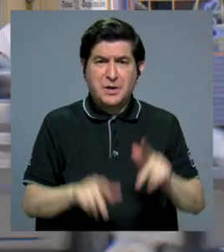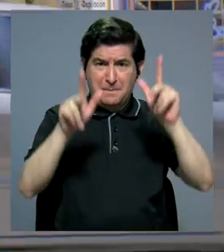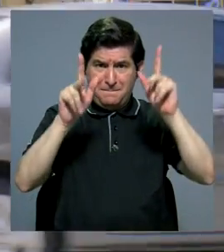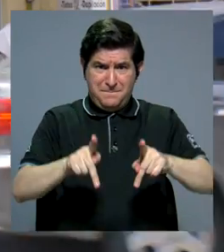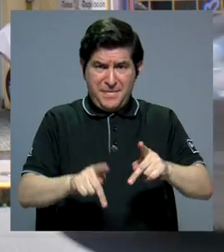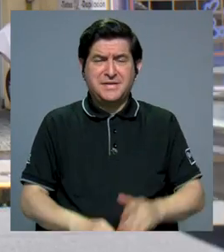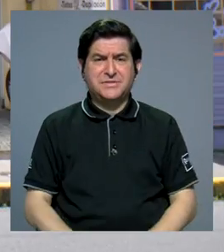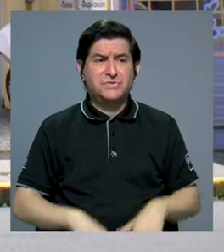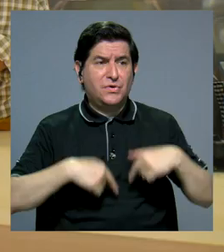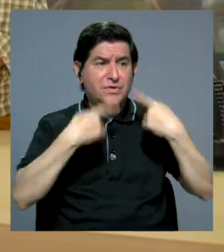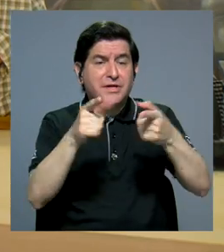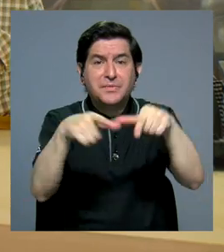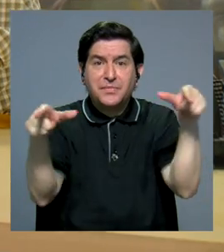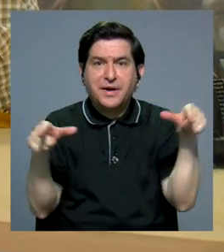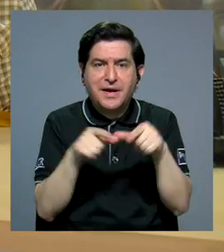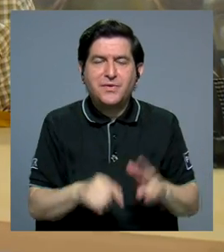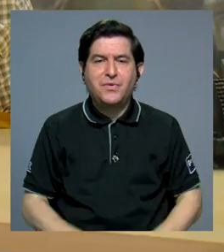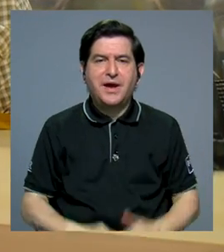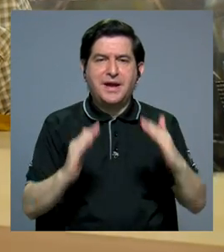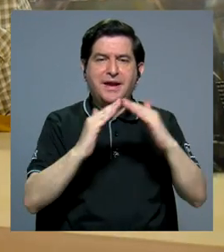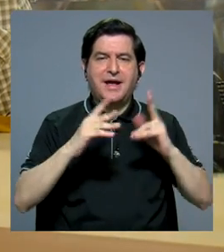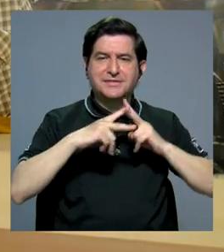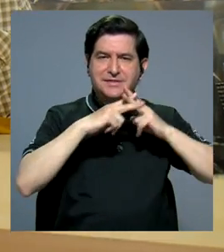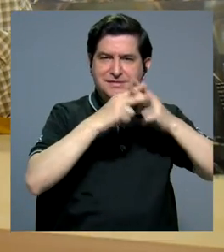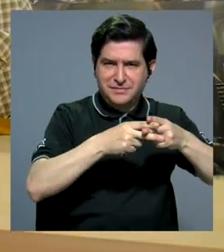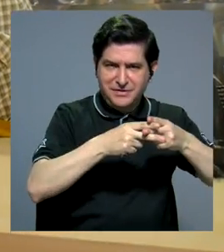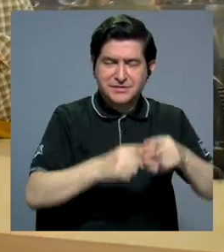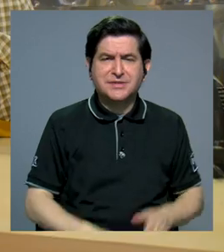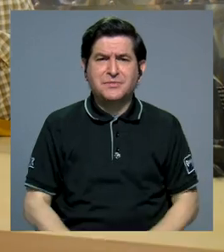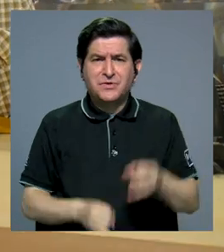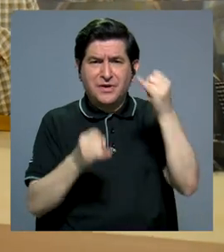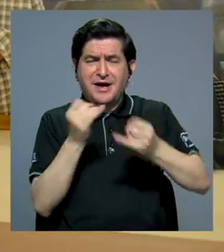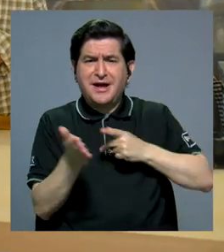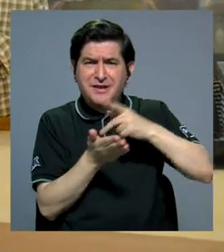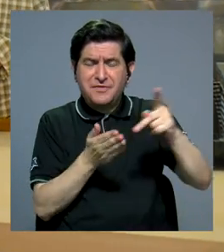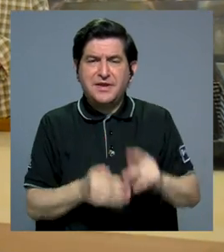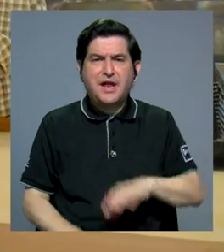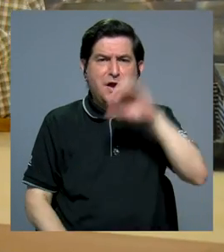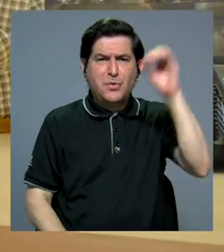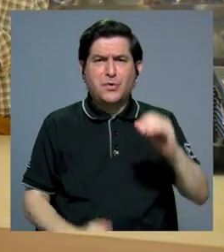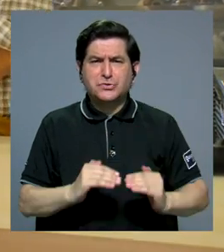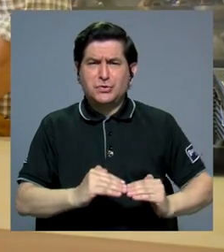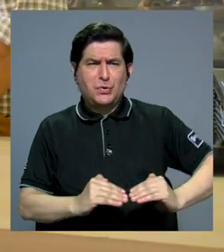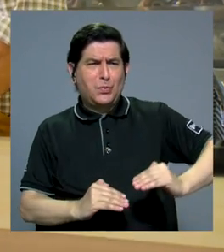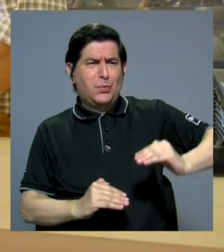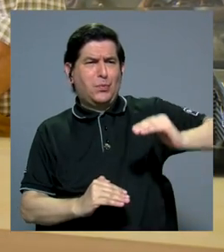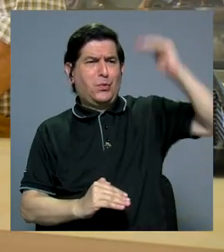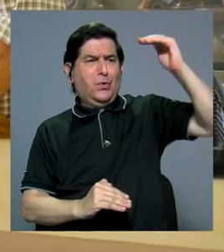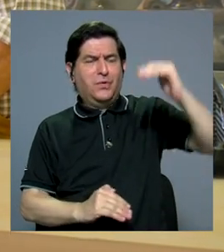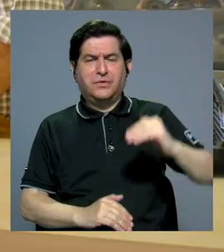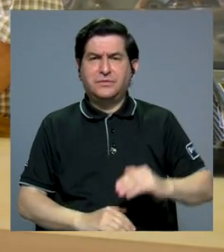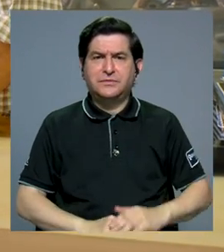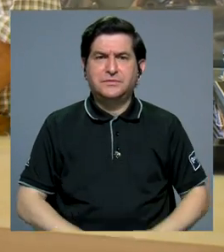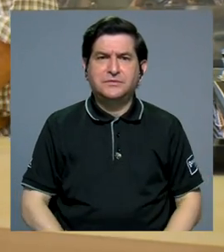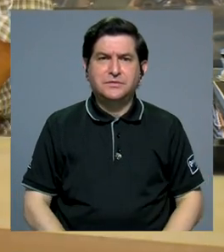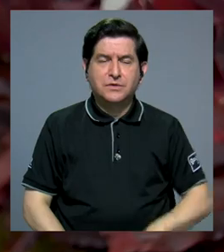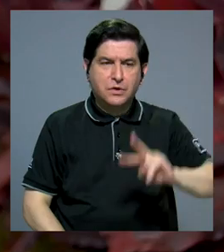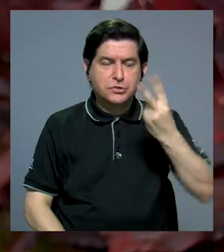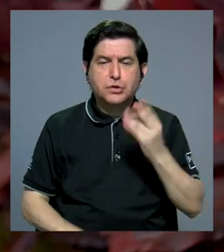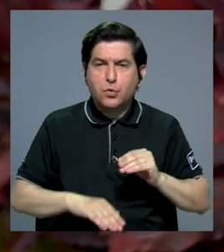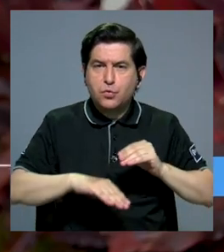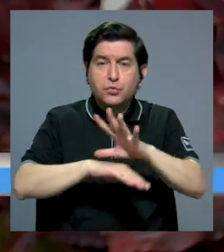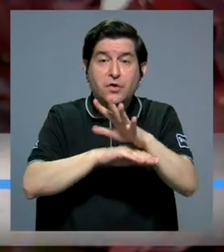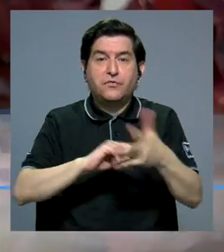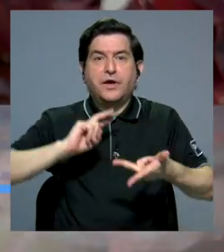las personas acudan a lugares como casas de préstamos, donde terminan pagando tasas de interés cada vez más altas. El segundo